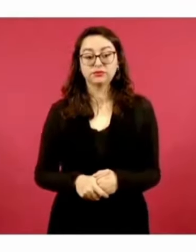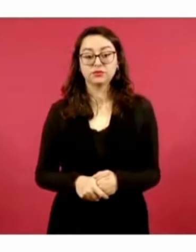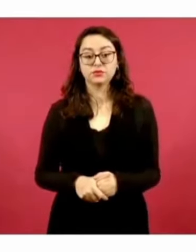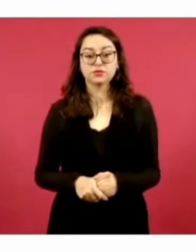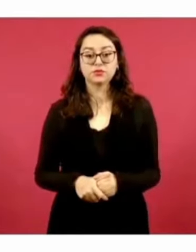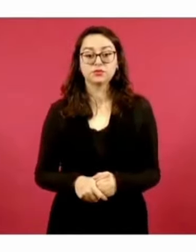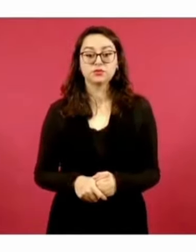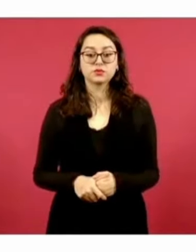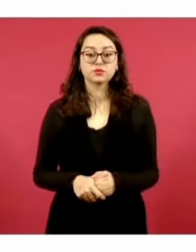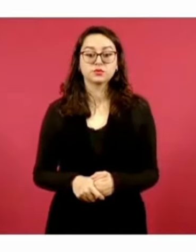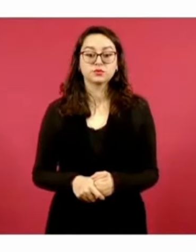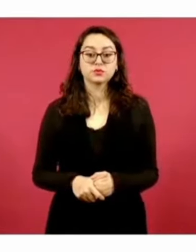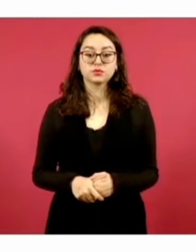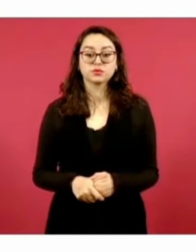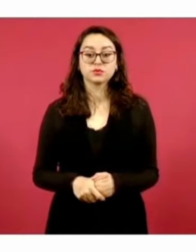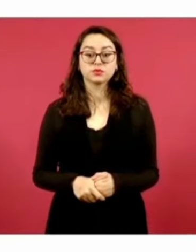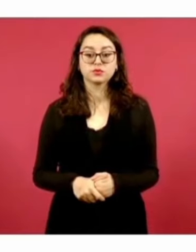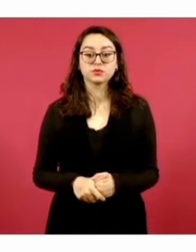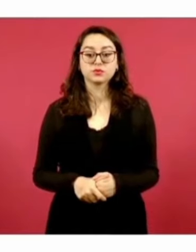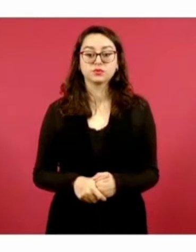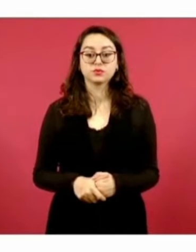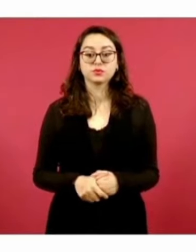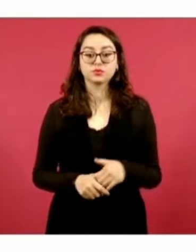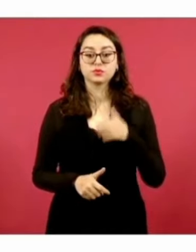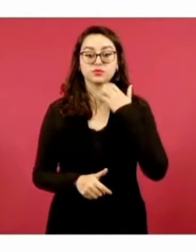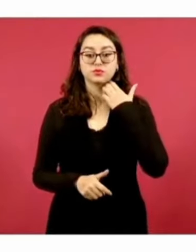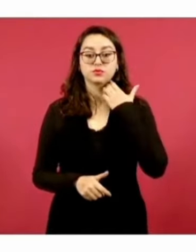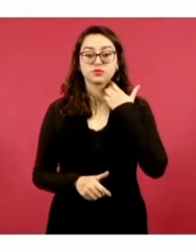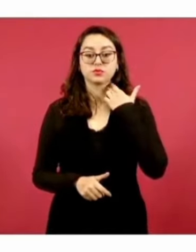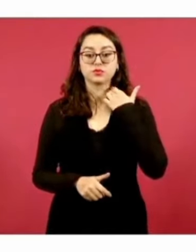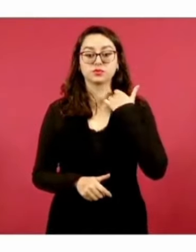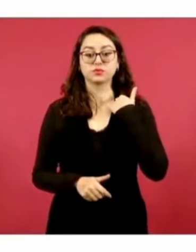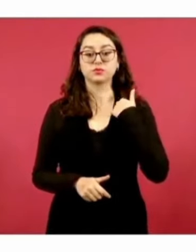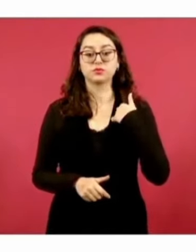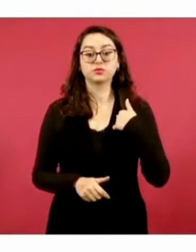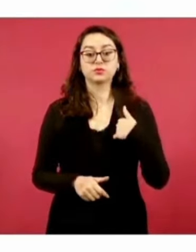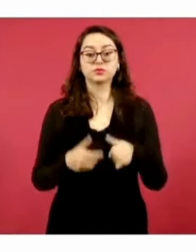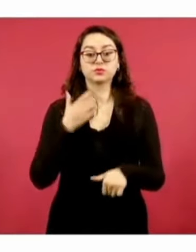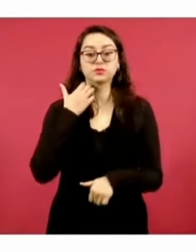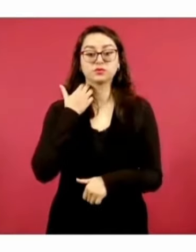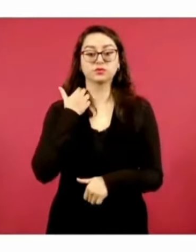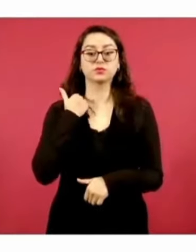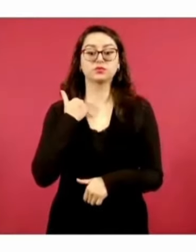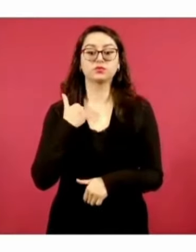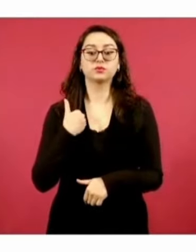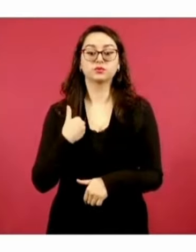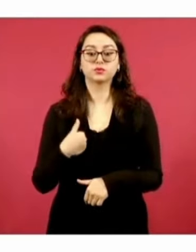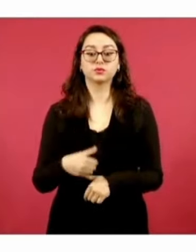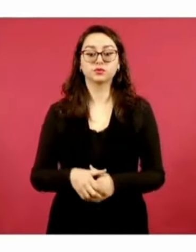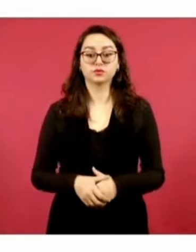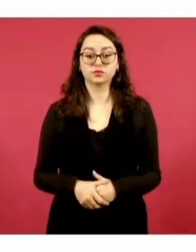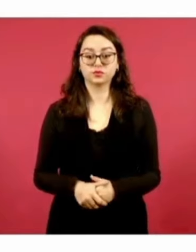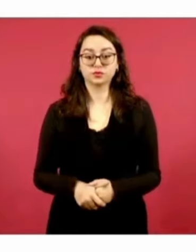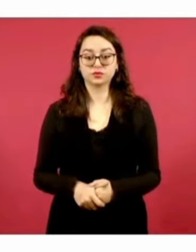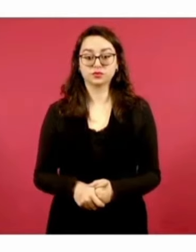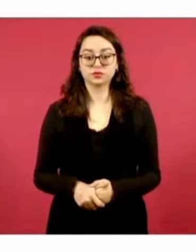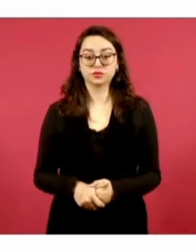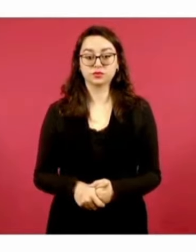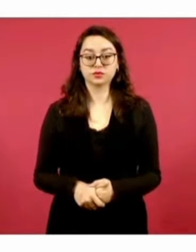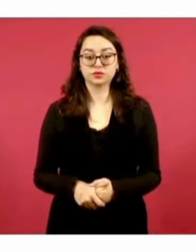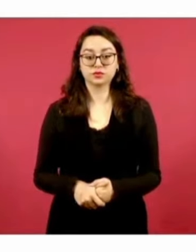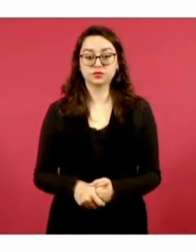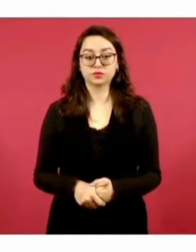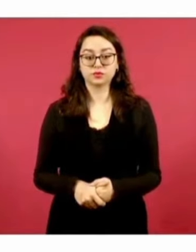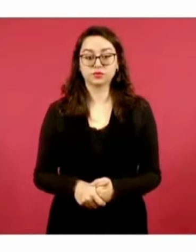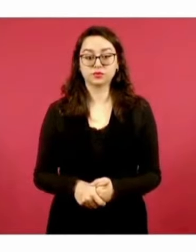Ah, sí, estas son como intermediarias,